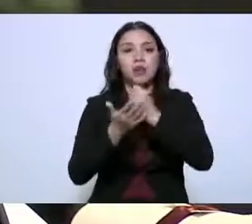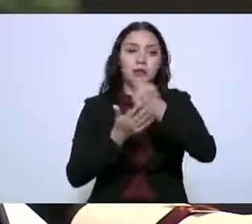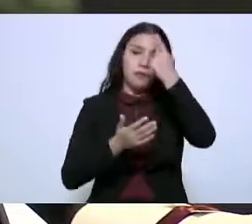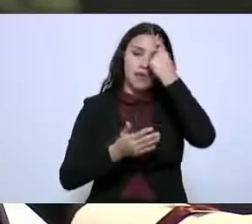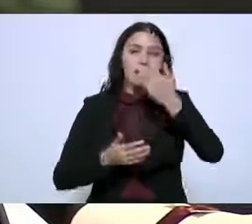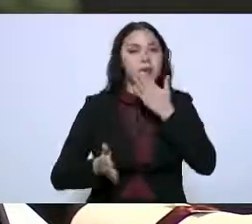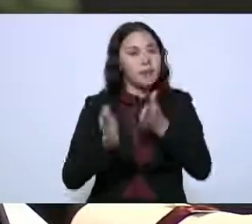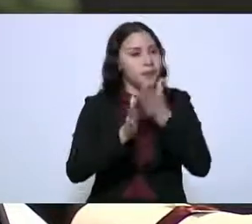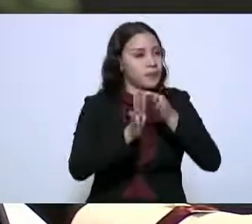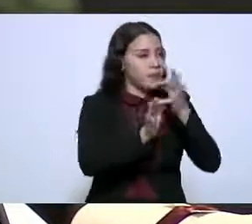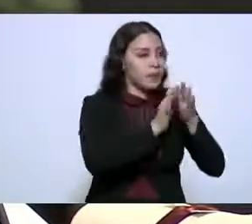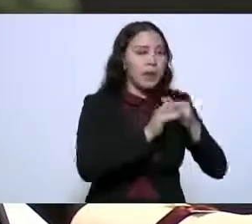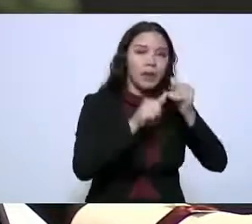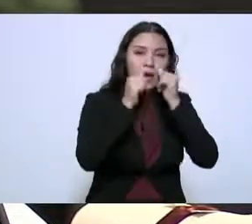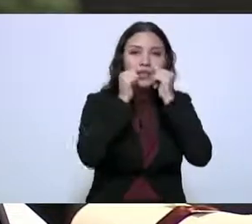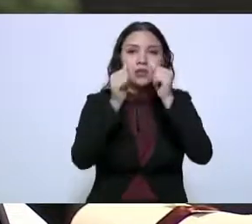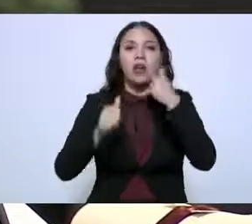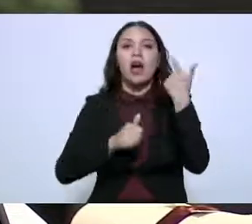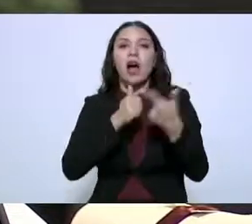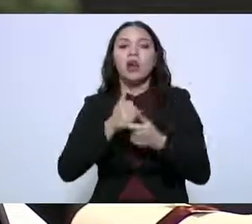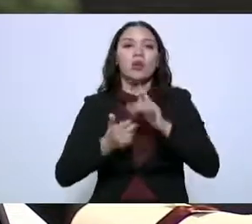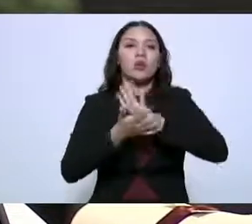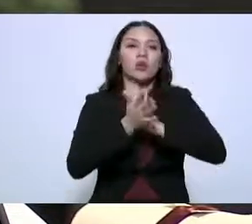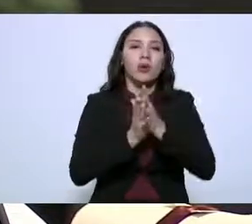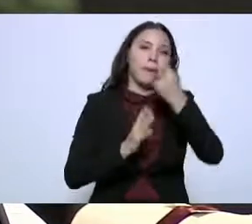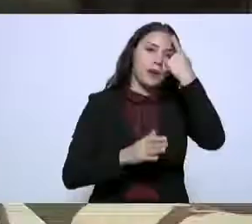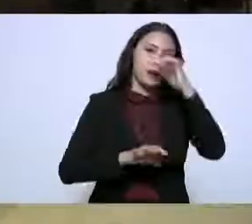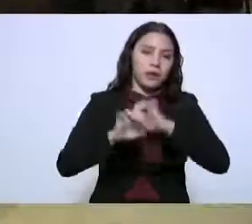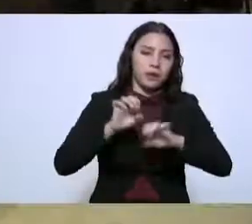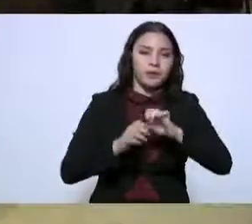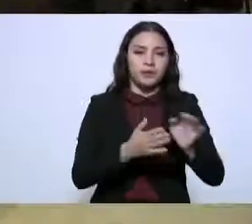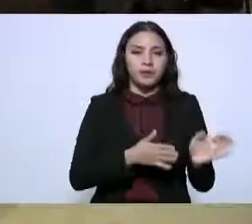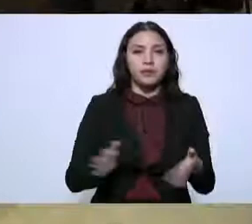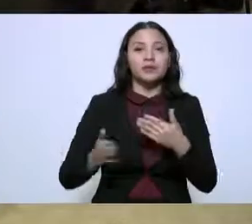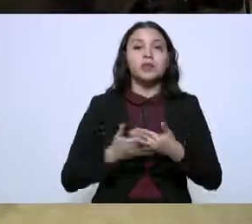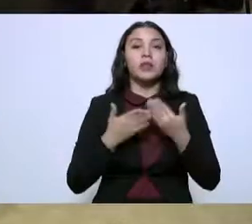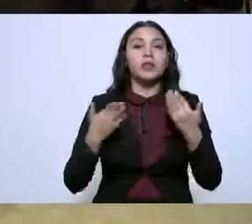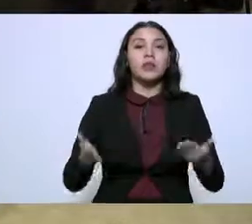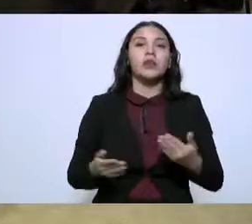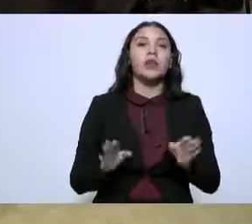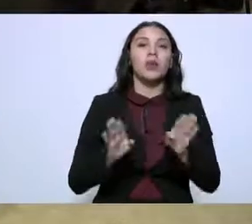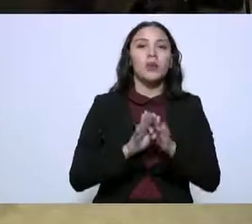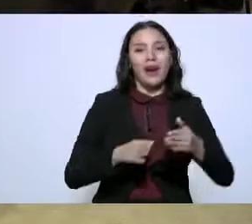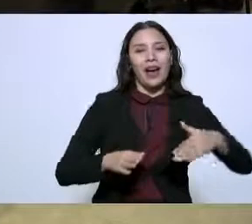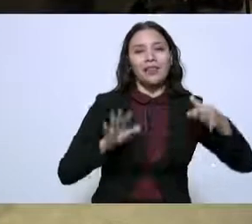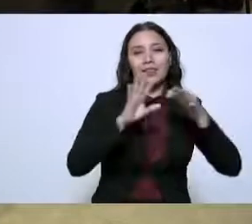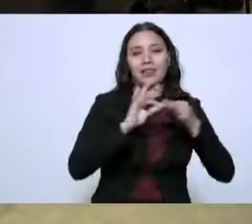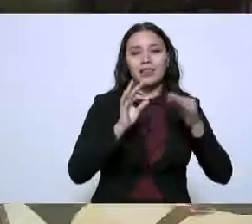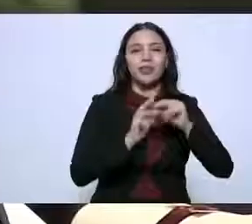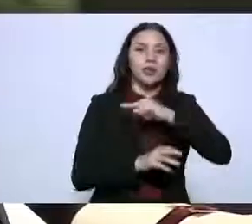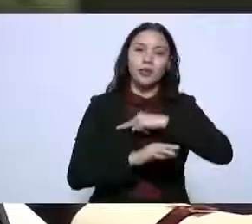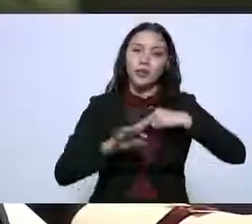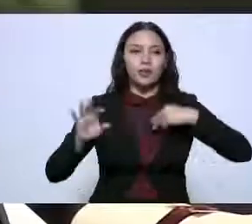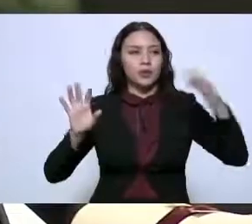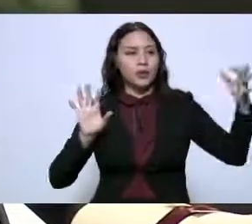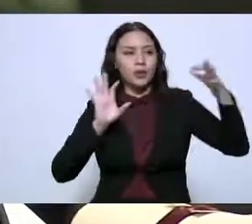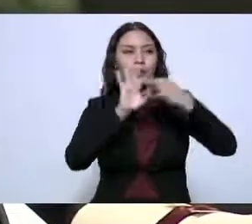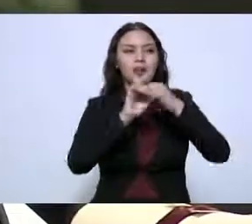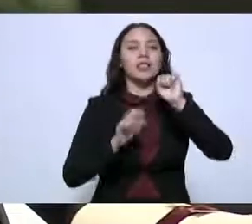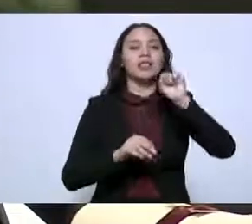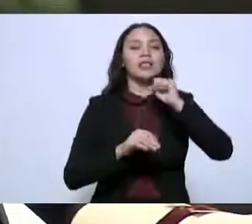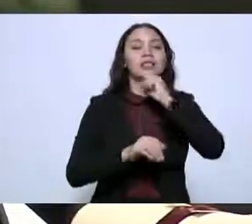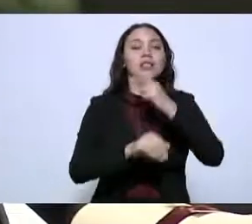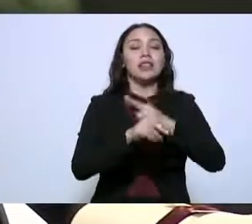condiciones de iniciar con este nuevo modelo de justicia. Finalmente, como ya se mencionó, colaboramos con la Secretaría de